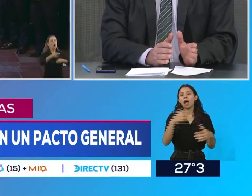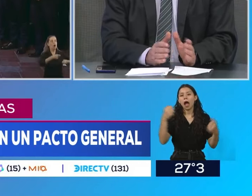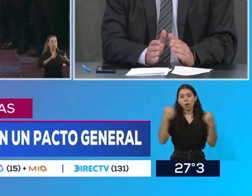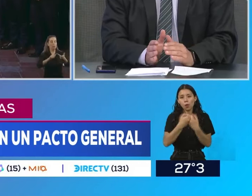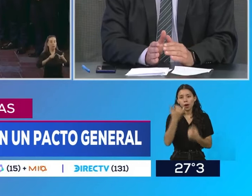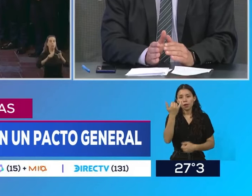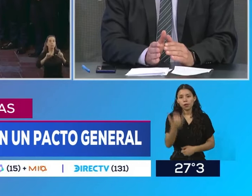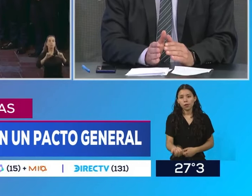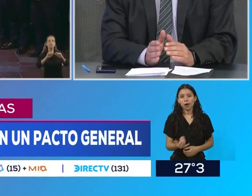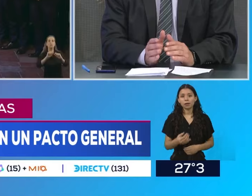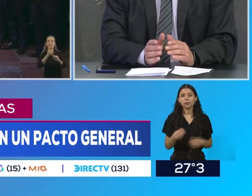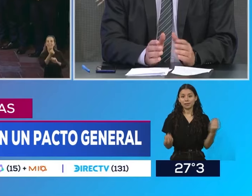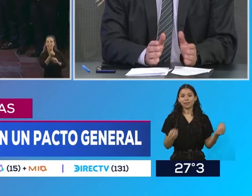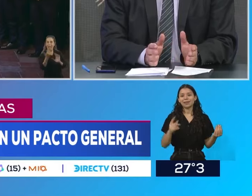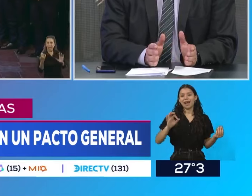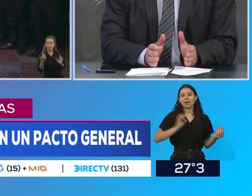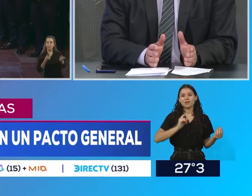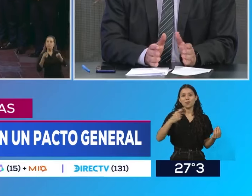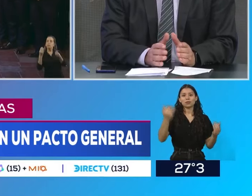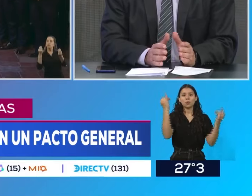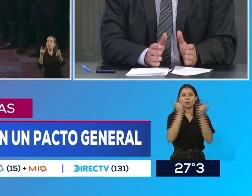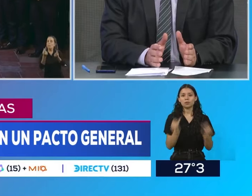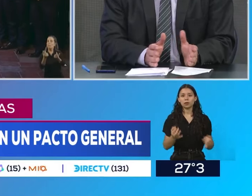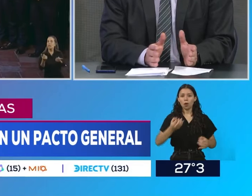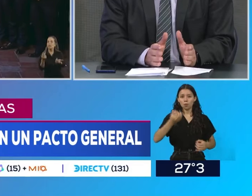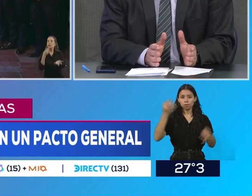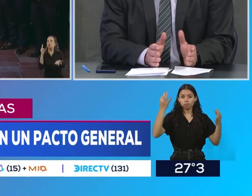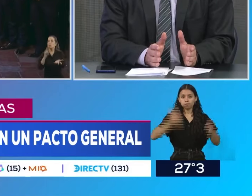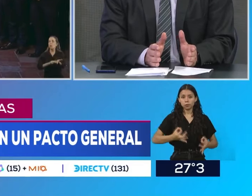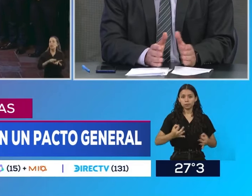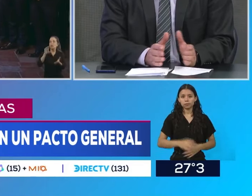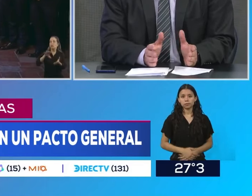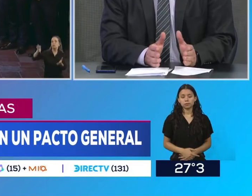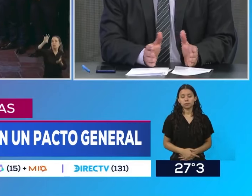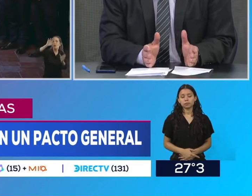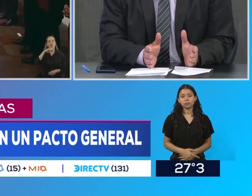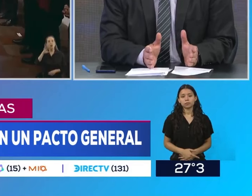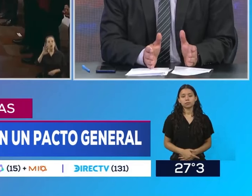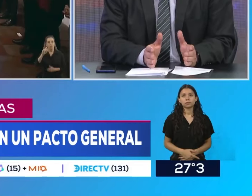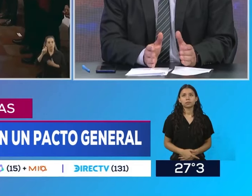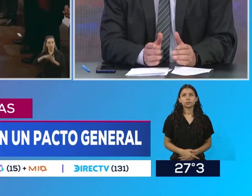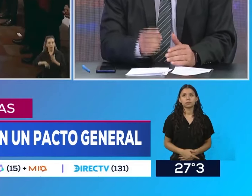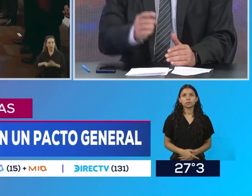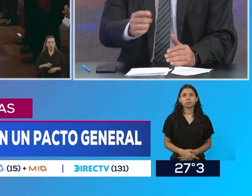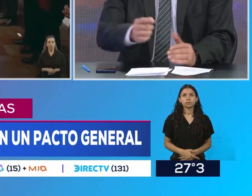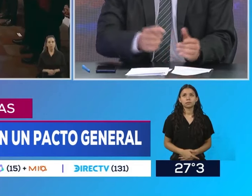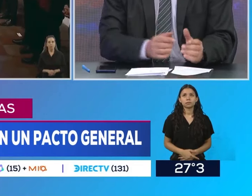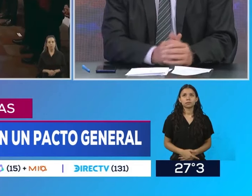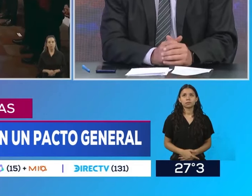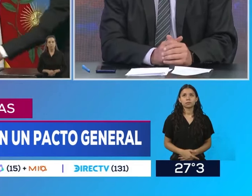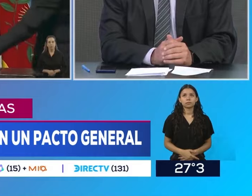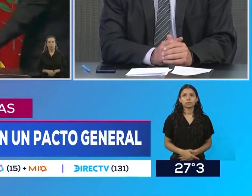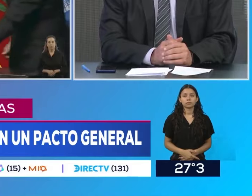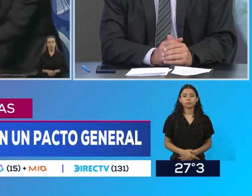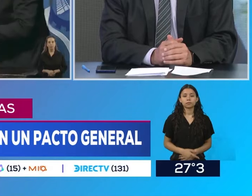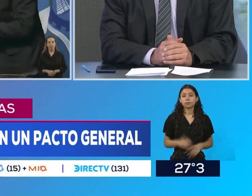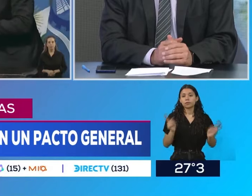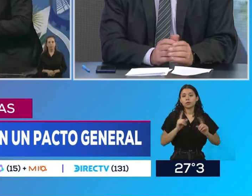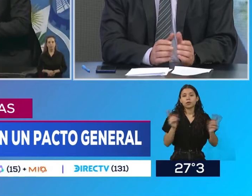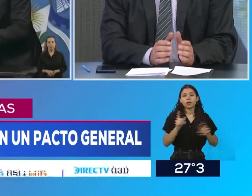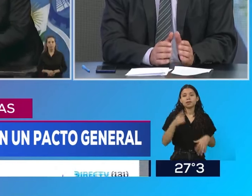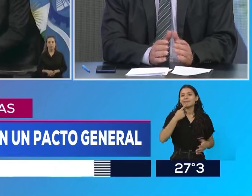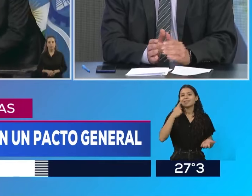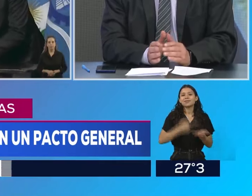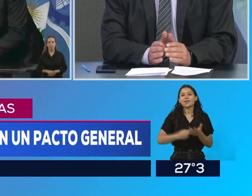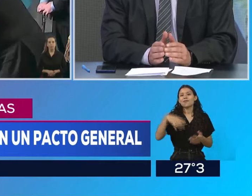recursos para las provincias del año que viene y no que quede en manos discrecionales y solamente delimitada por